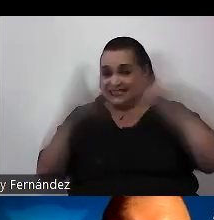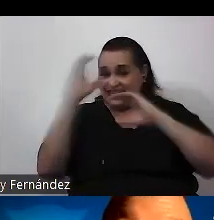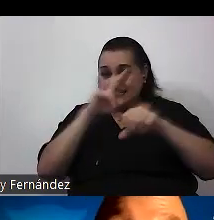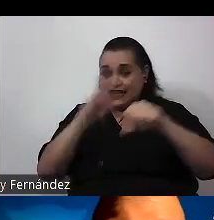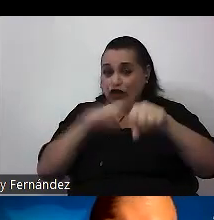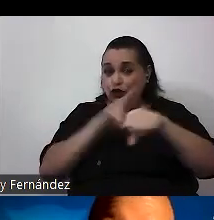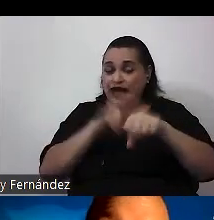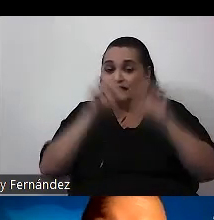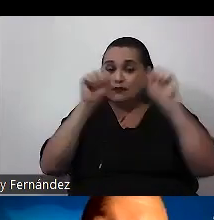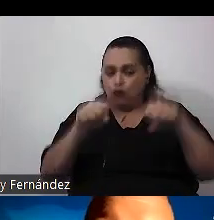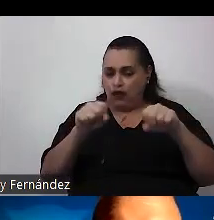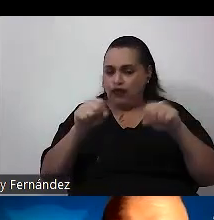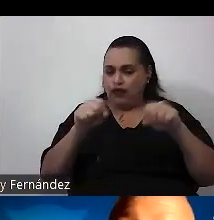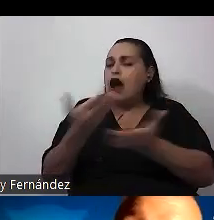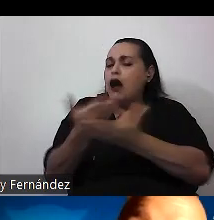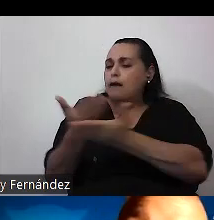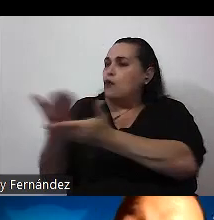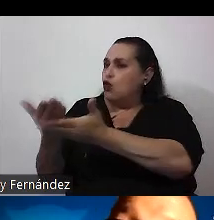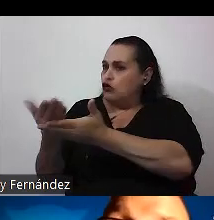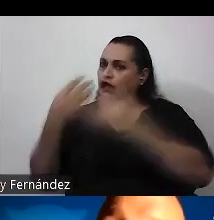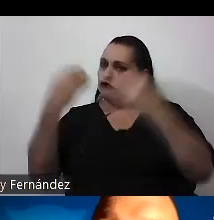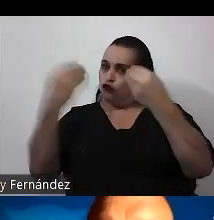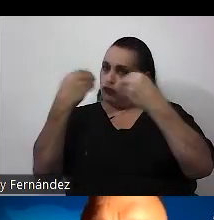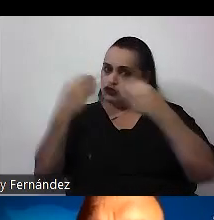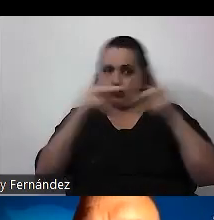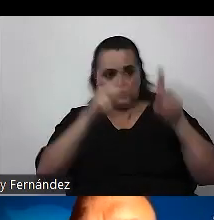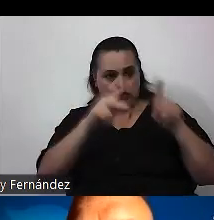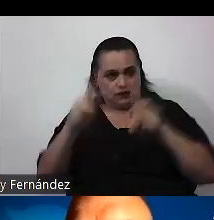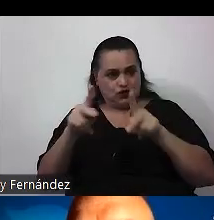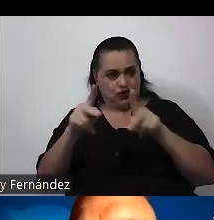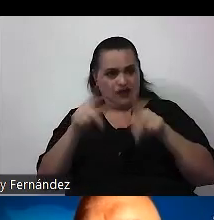hacer algún aporte a la formación ciudadana en este contexto.